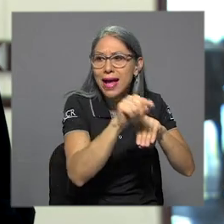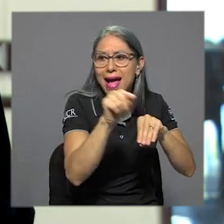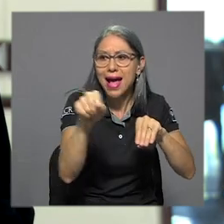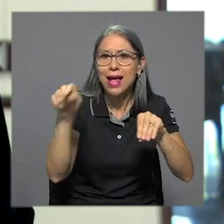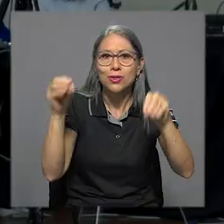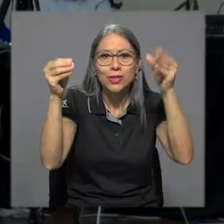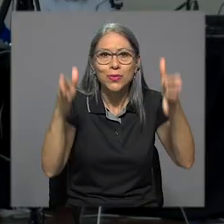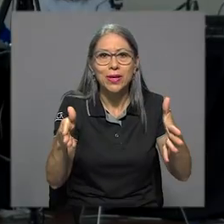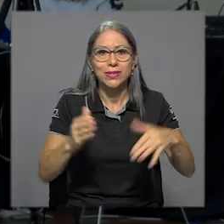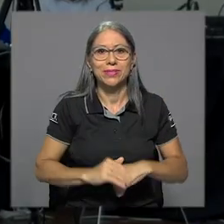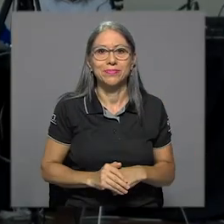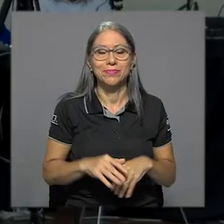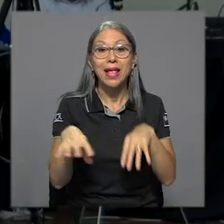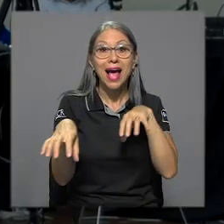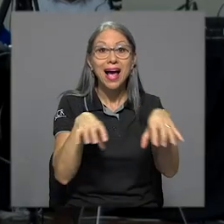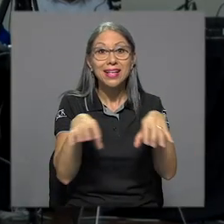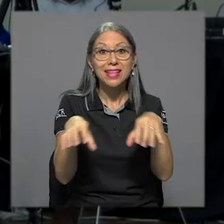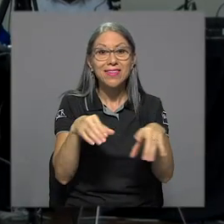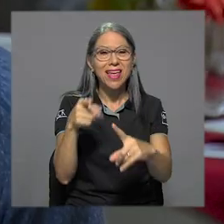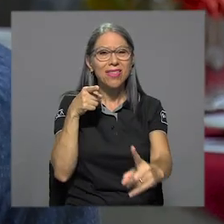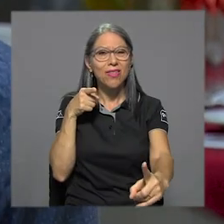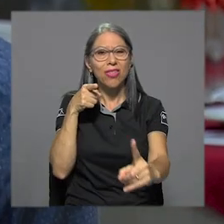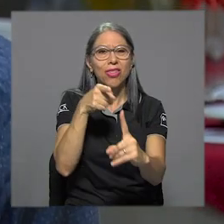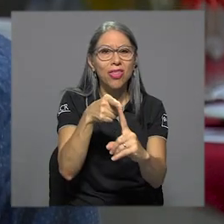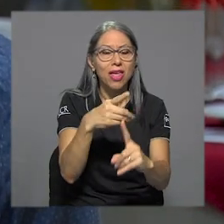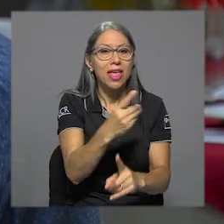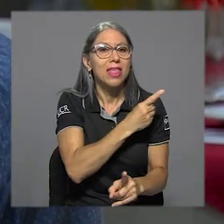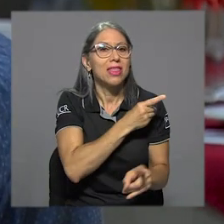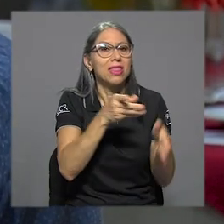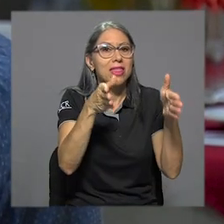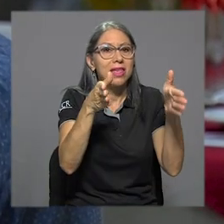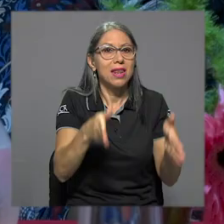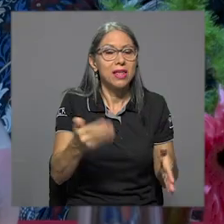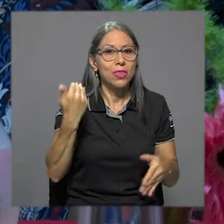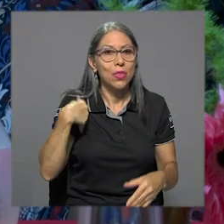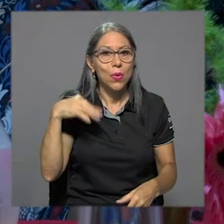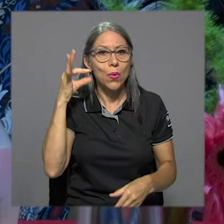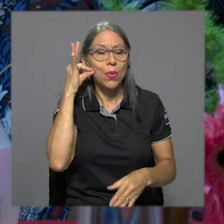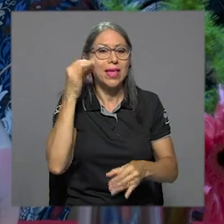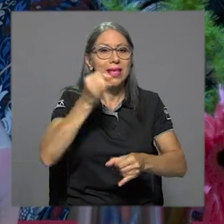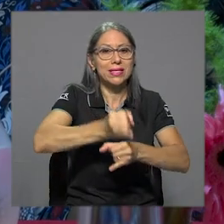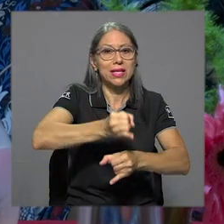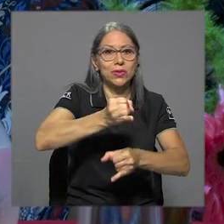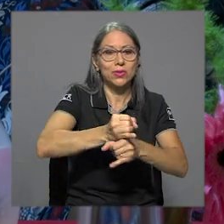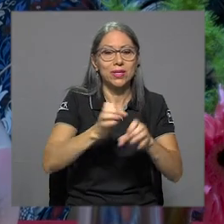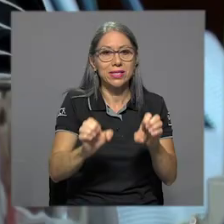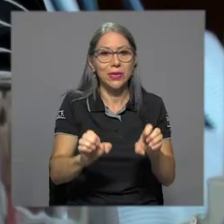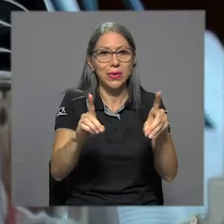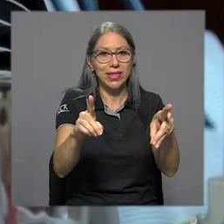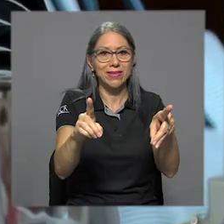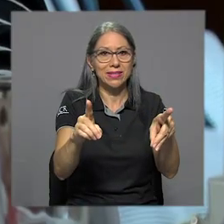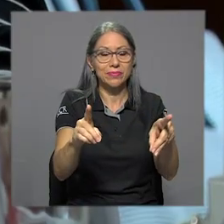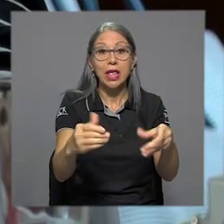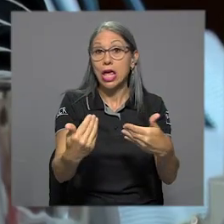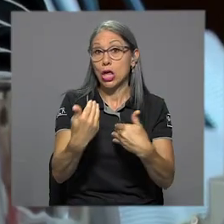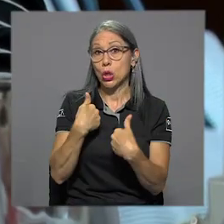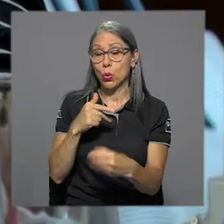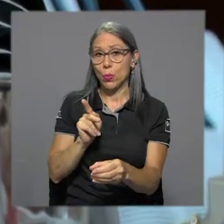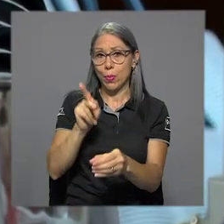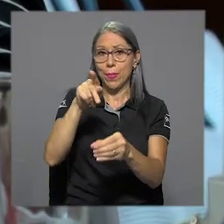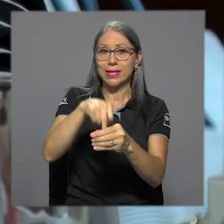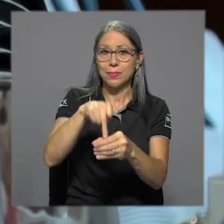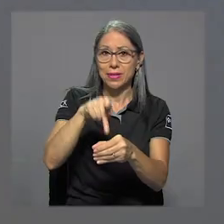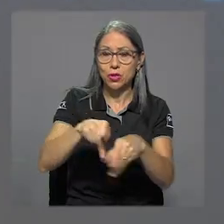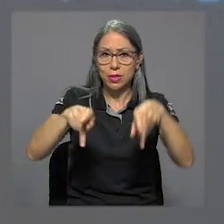a los educadores. La actividad estuvo dirigida a directores y directoras de instituciones educativas y